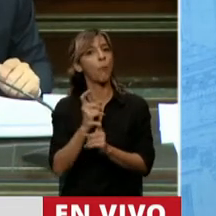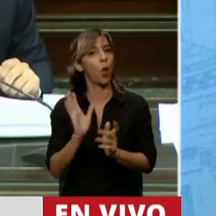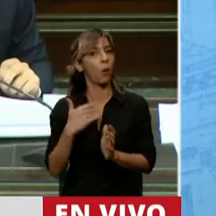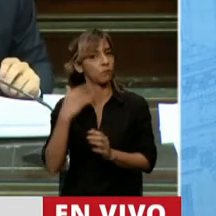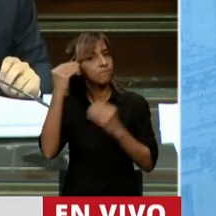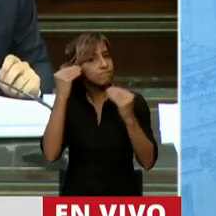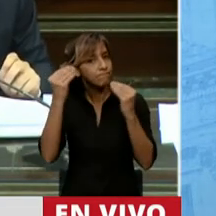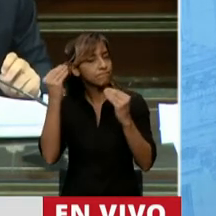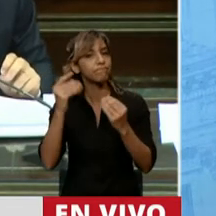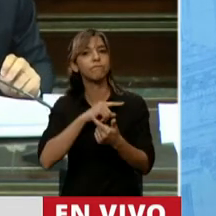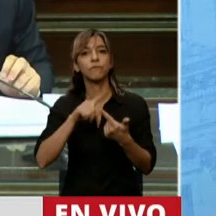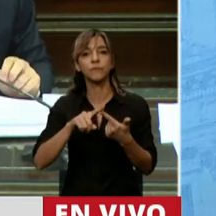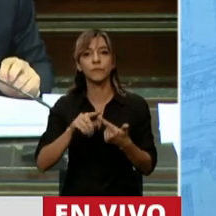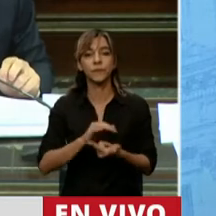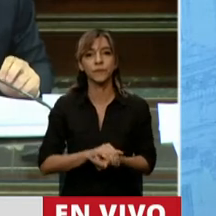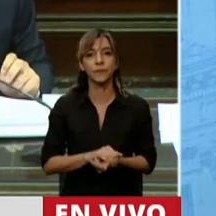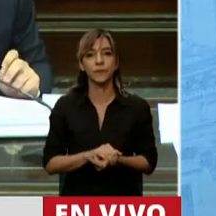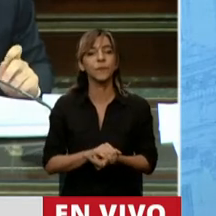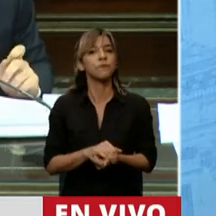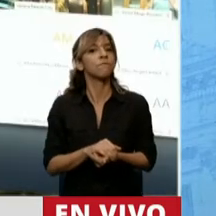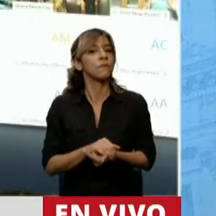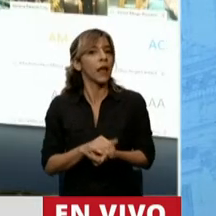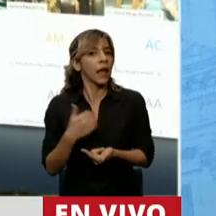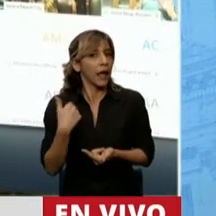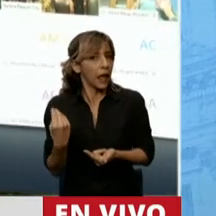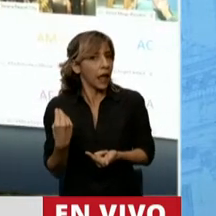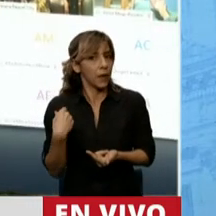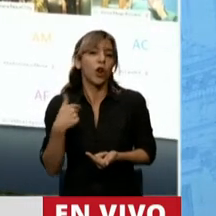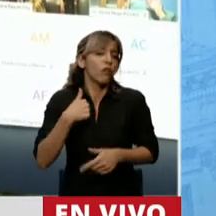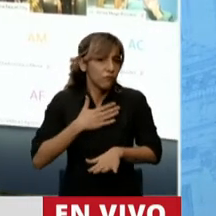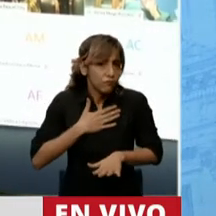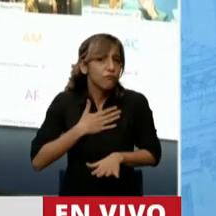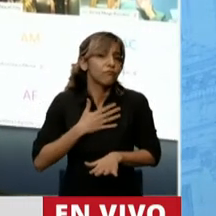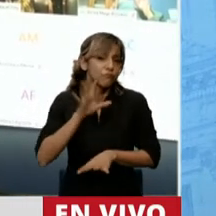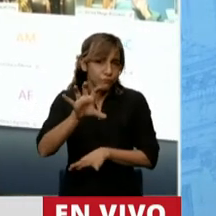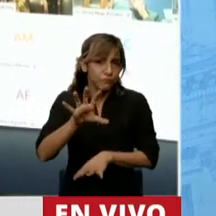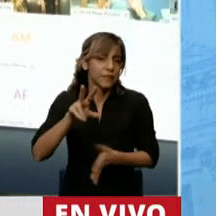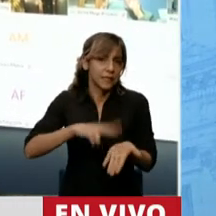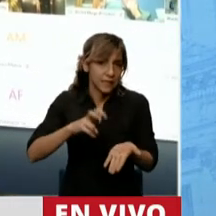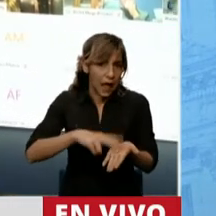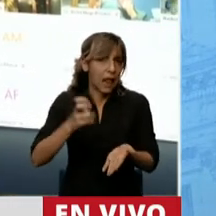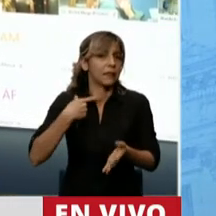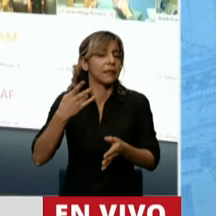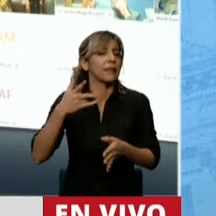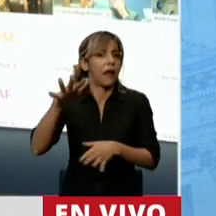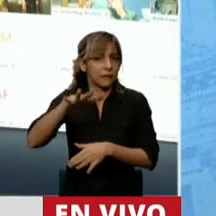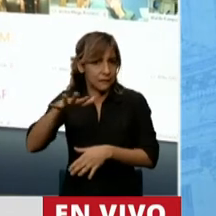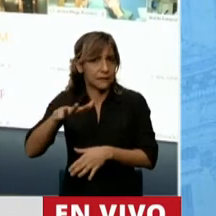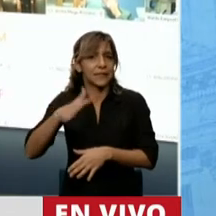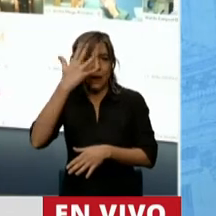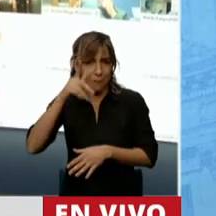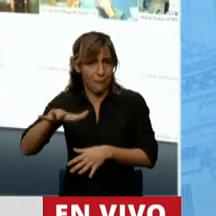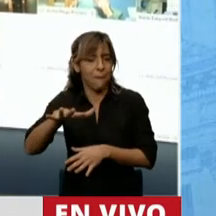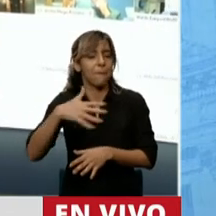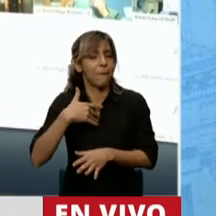nuestra frontera. Yo soy un diputado nacional salteño, especialmente del departamento San Martín. Y nuestra frontera, se